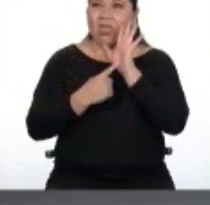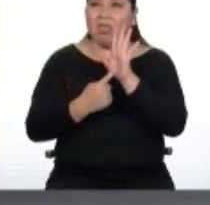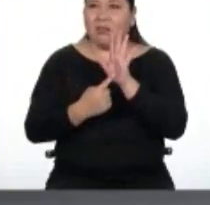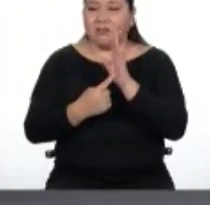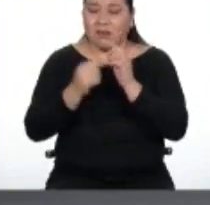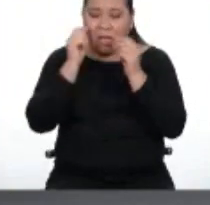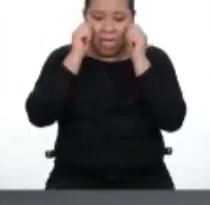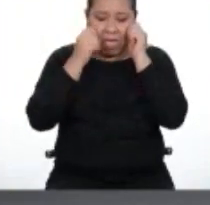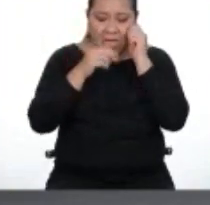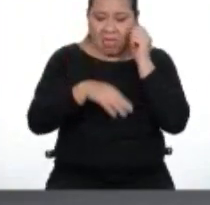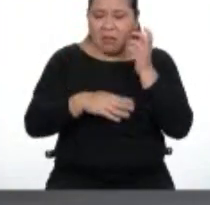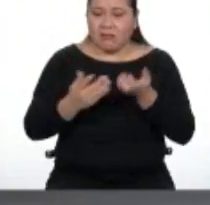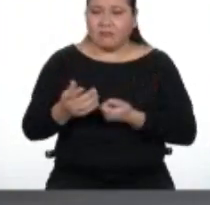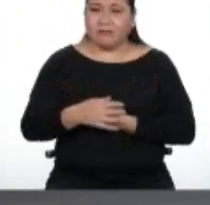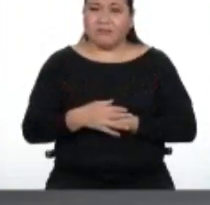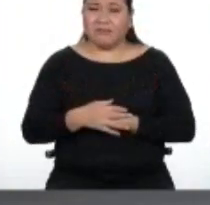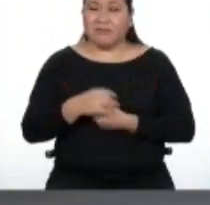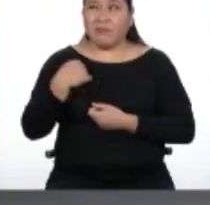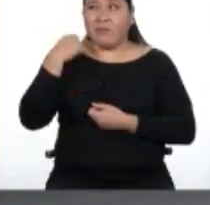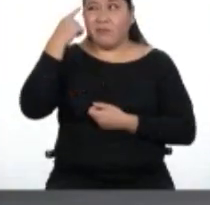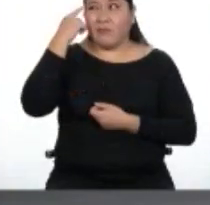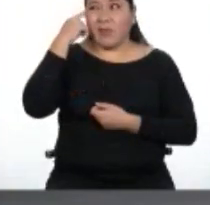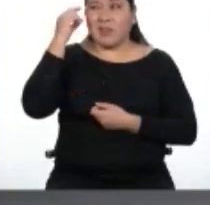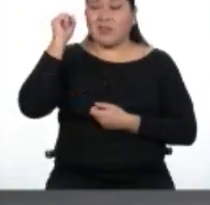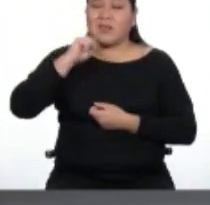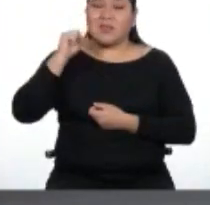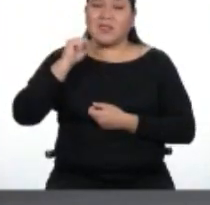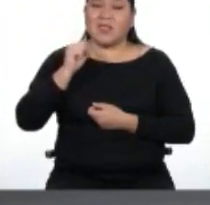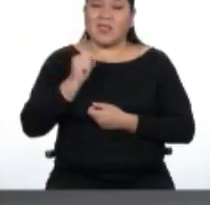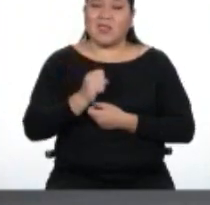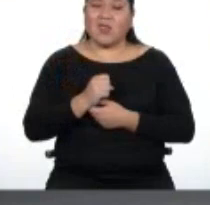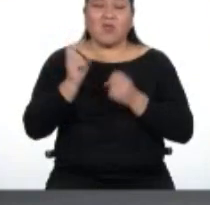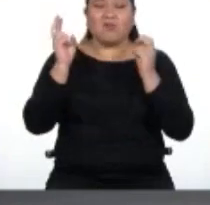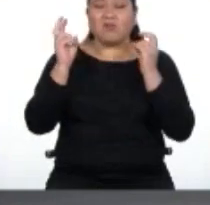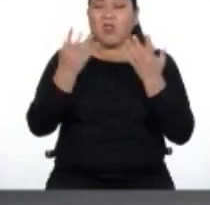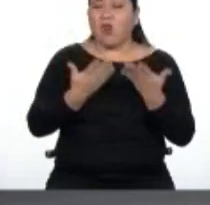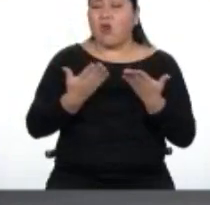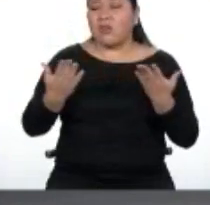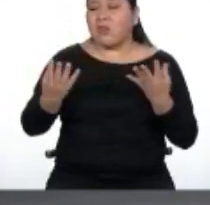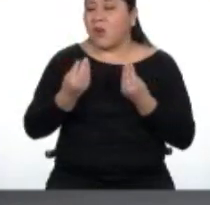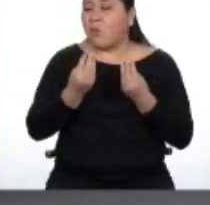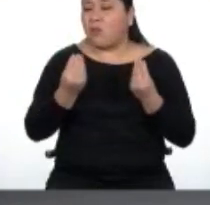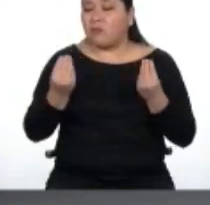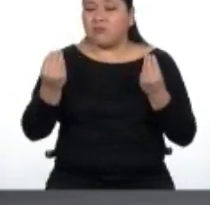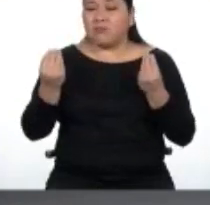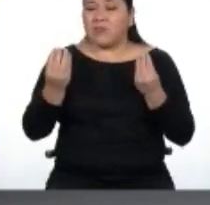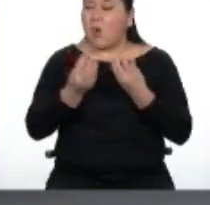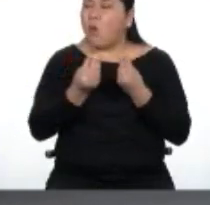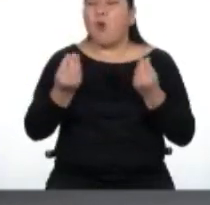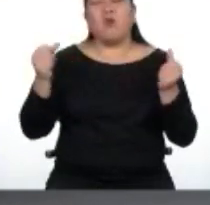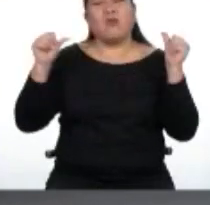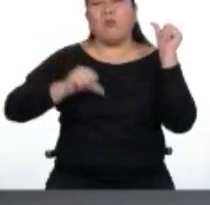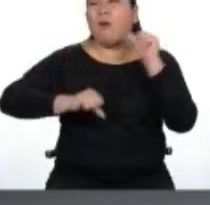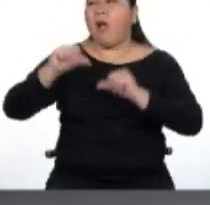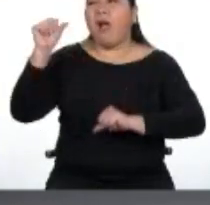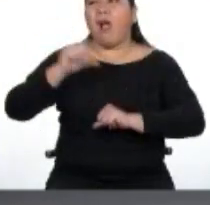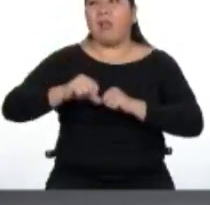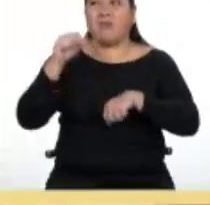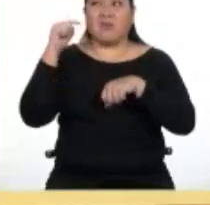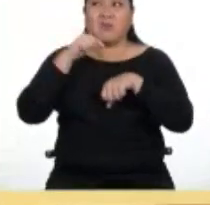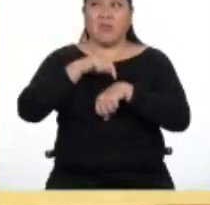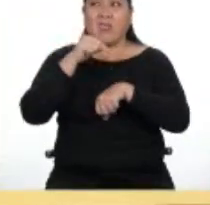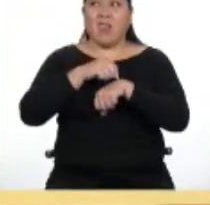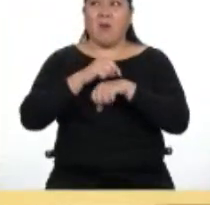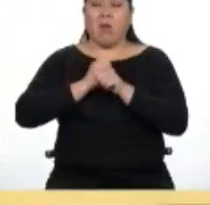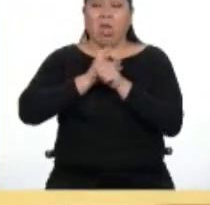alrededor, pero creo que en general está pasando cosas muy malas alrededor de todo el mundo. Vivimos una pandemia después de